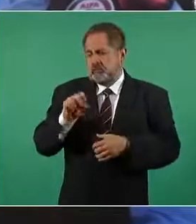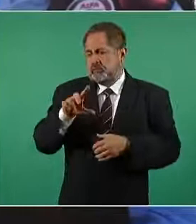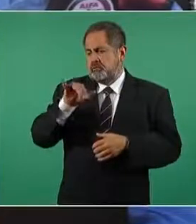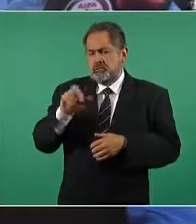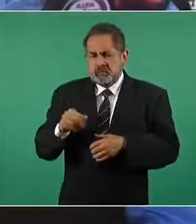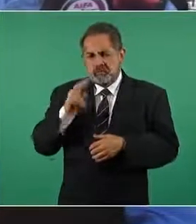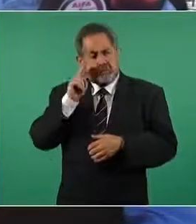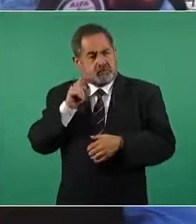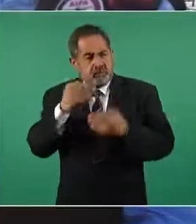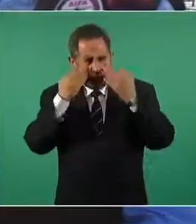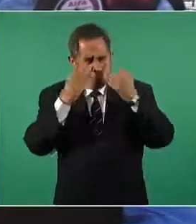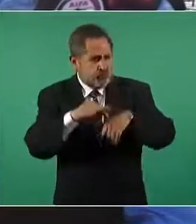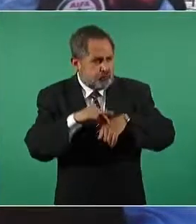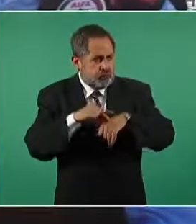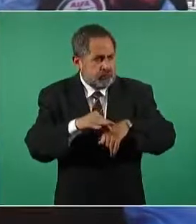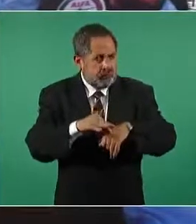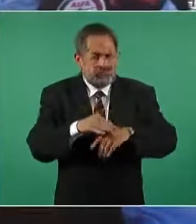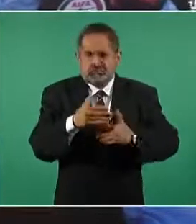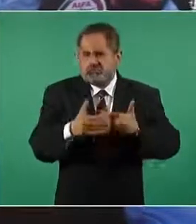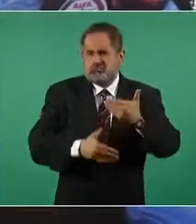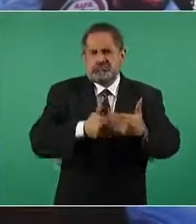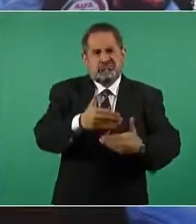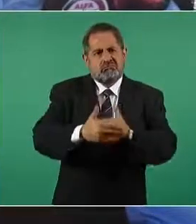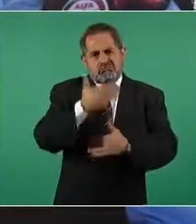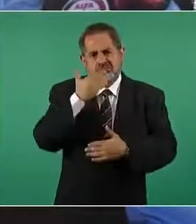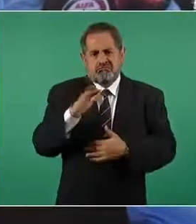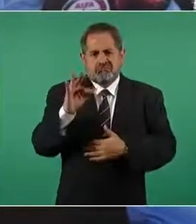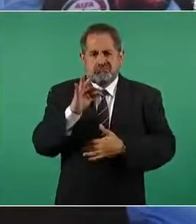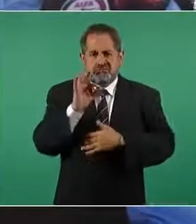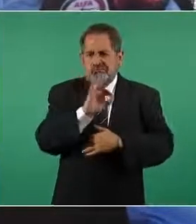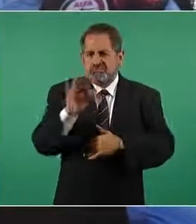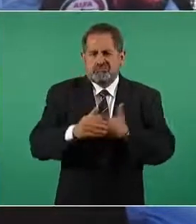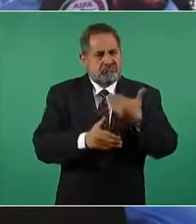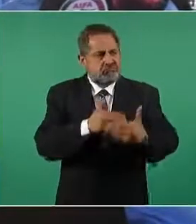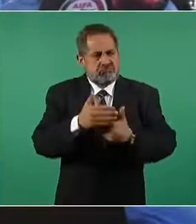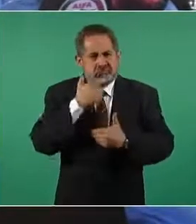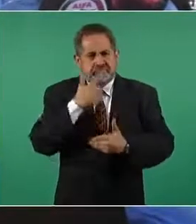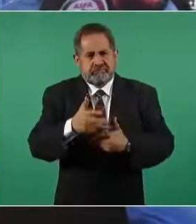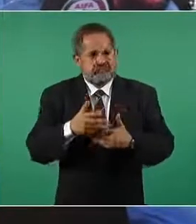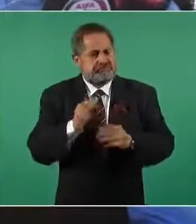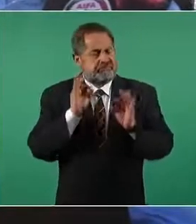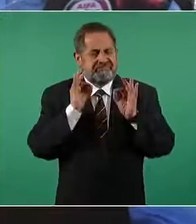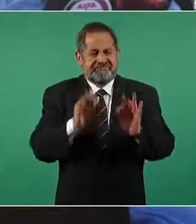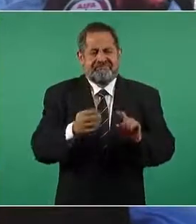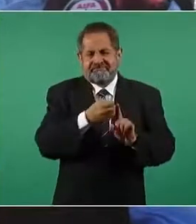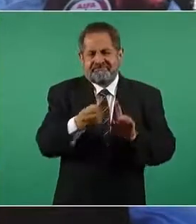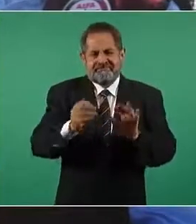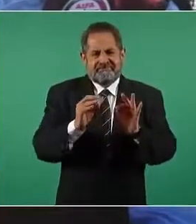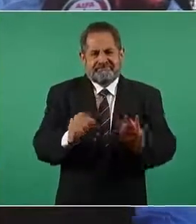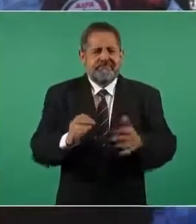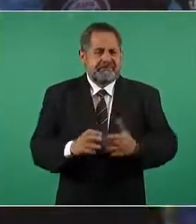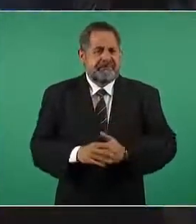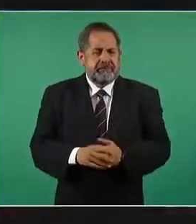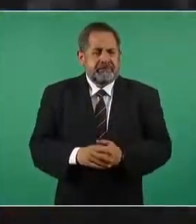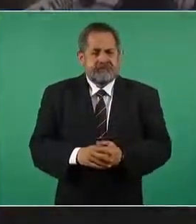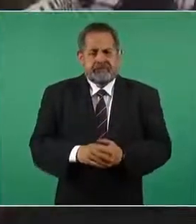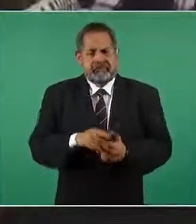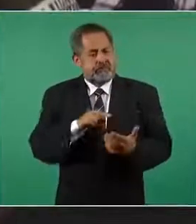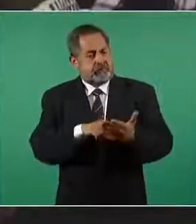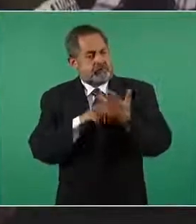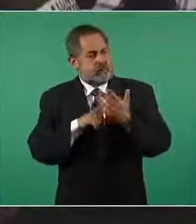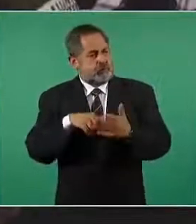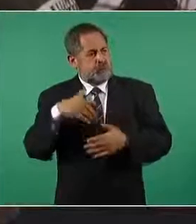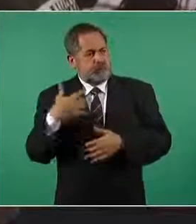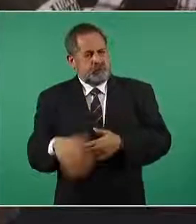hemos podido testiguar un avance de más del 40% en la obra de una obra que verdaderamente va a marcar una